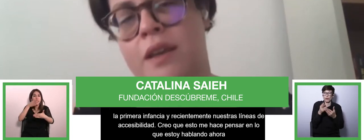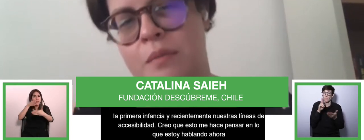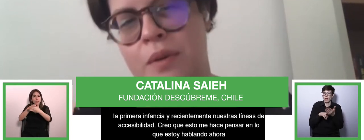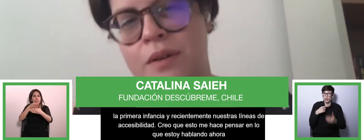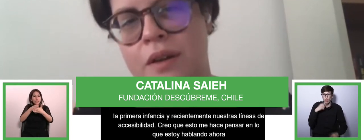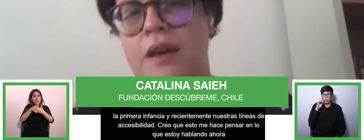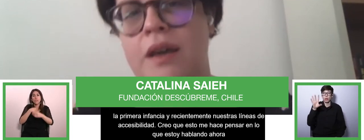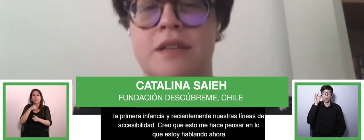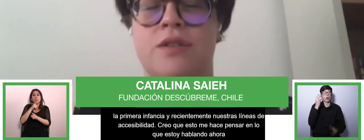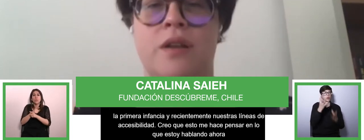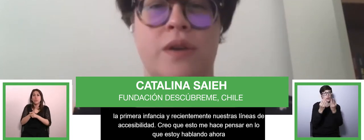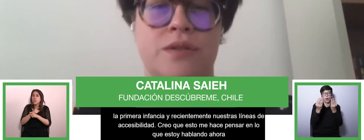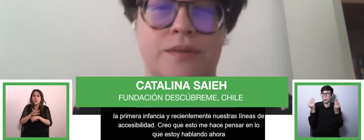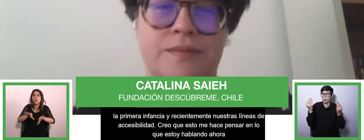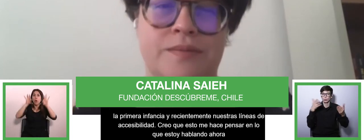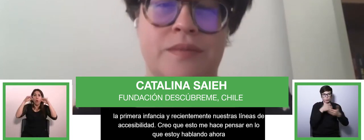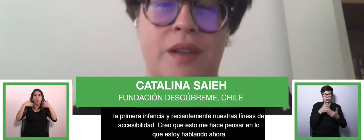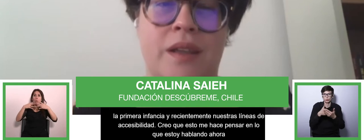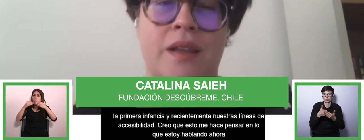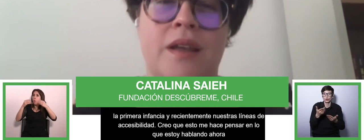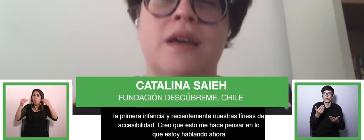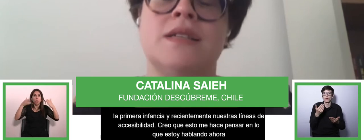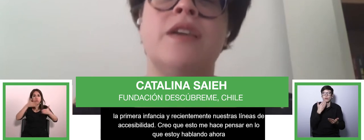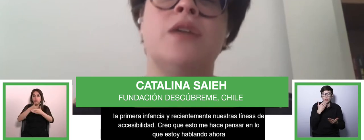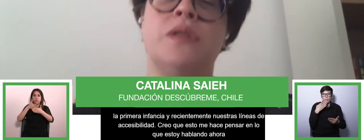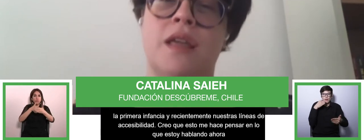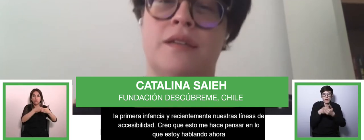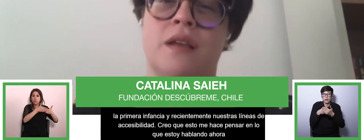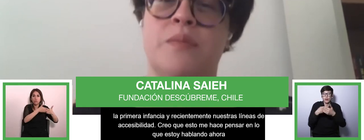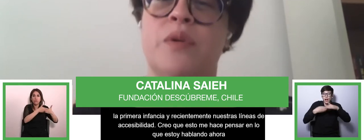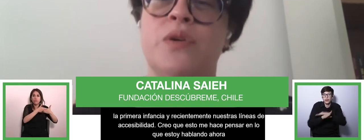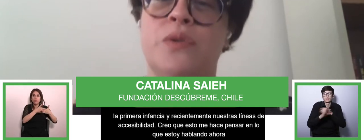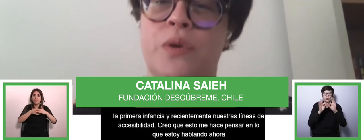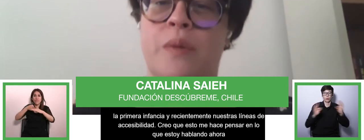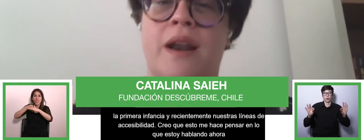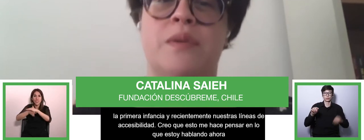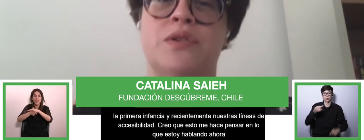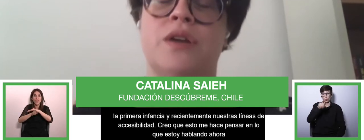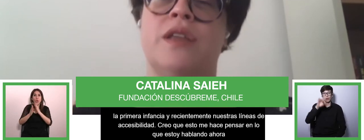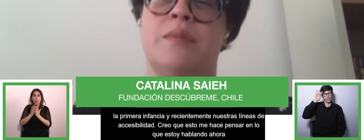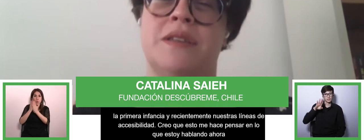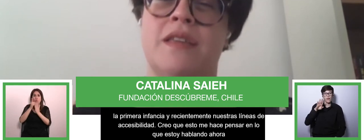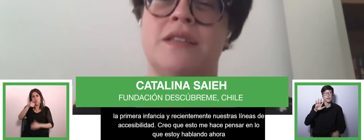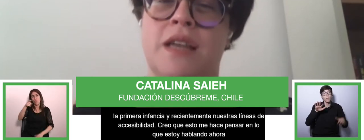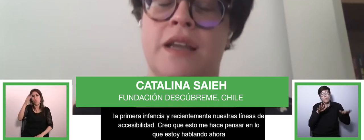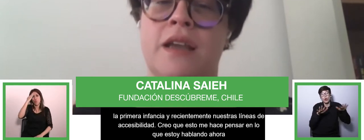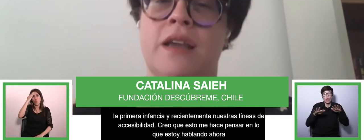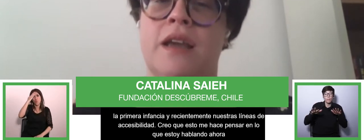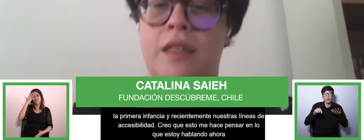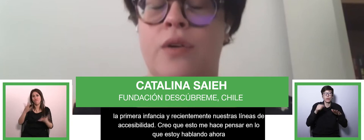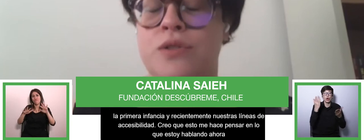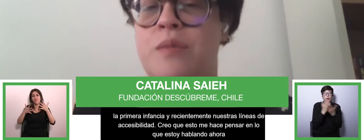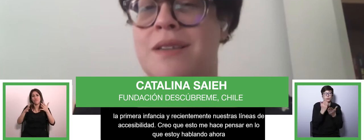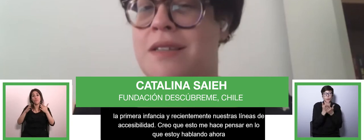diversos, como por ejemplo, el acceso a la educación. ¿Sabían ustedes que el promedio de estudio para las personas con discapacidad en